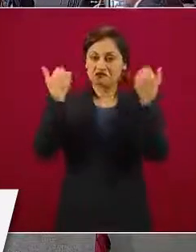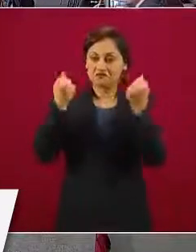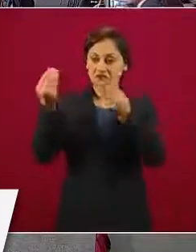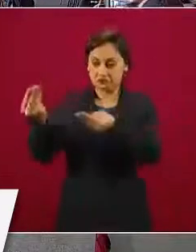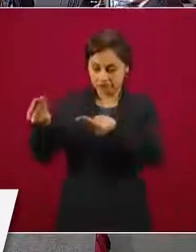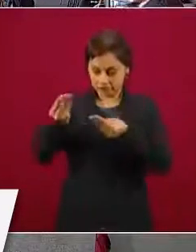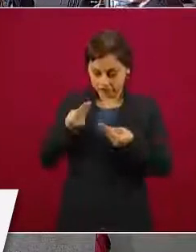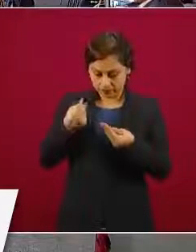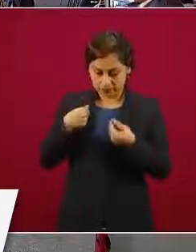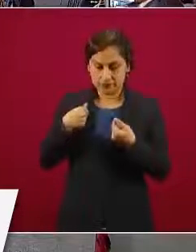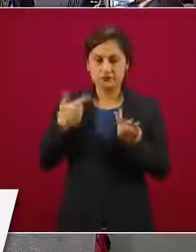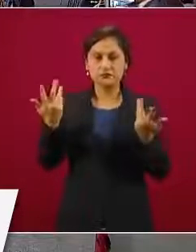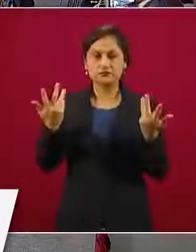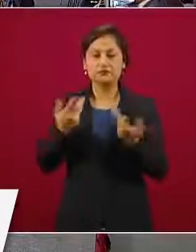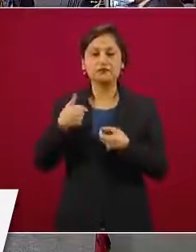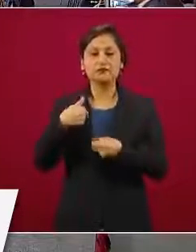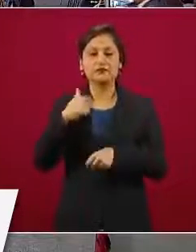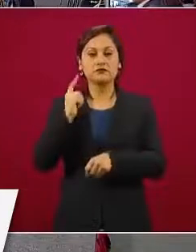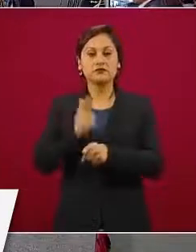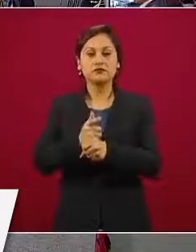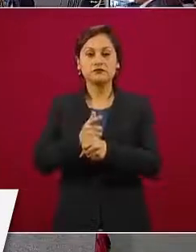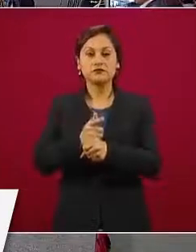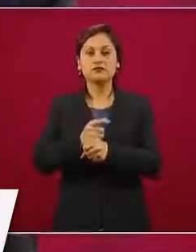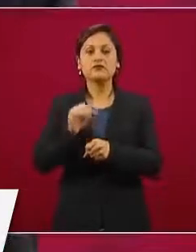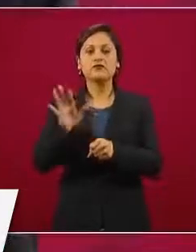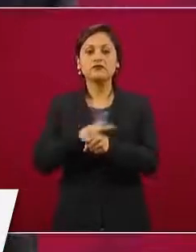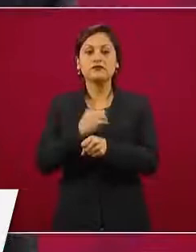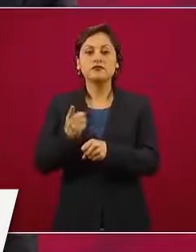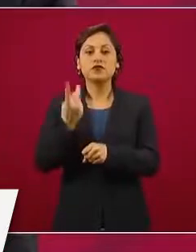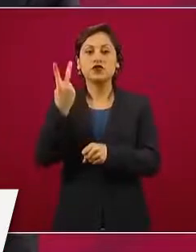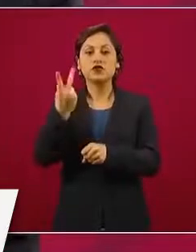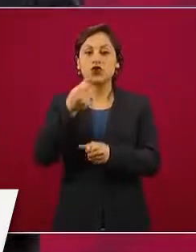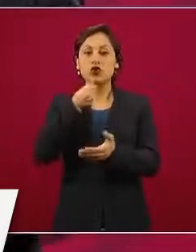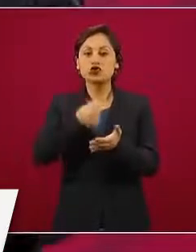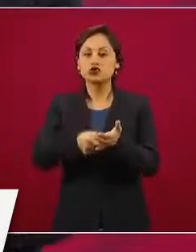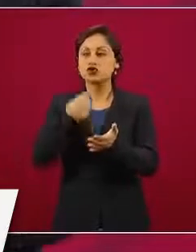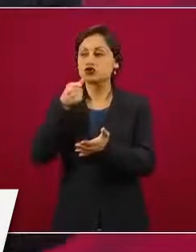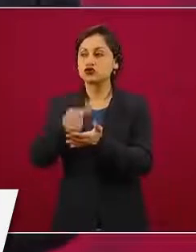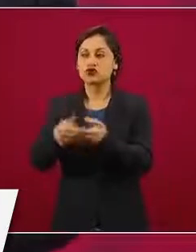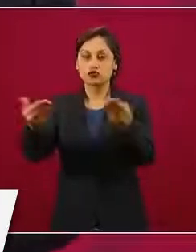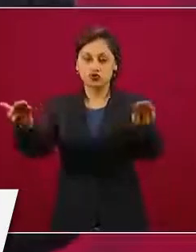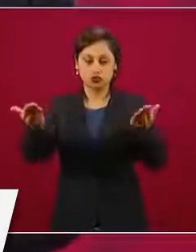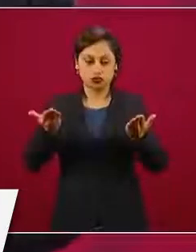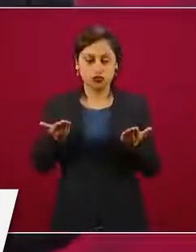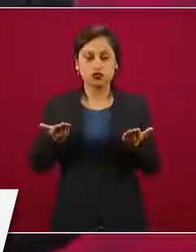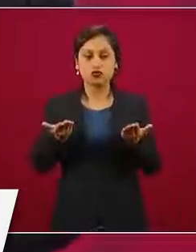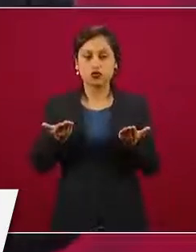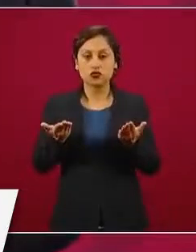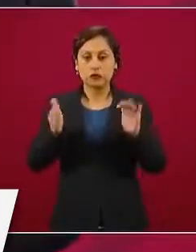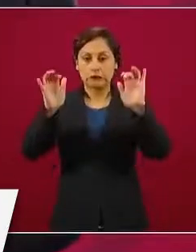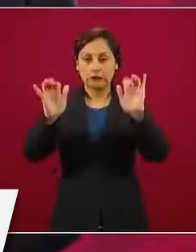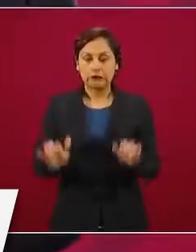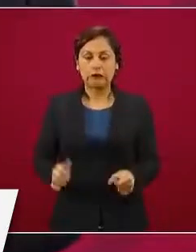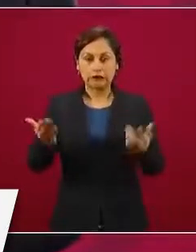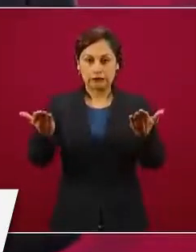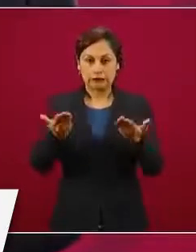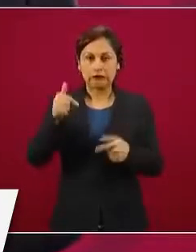la atención porque llegaron dos documentos aquí a Palacio,